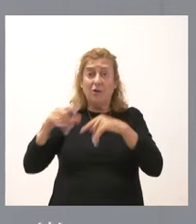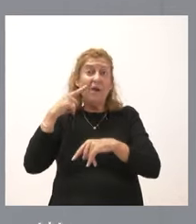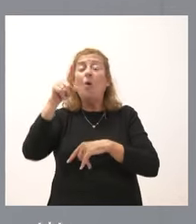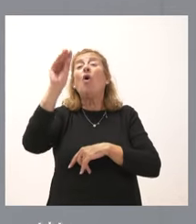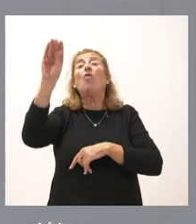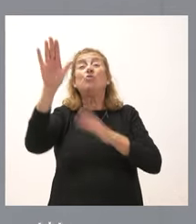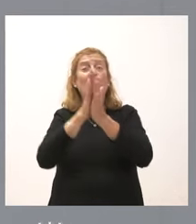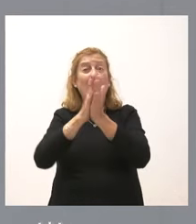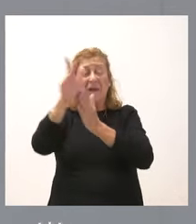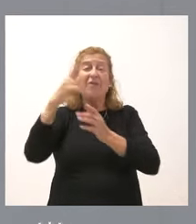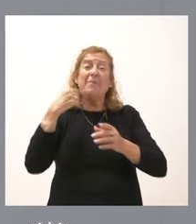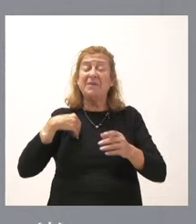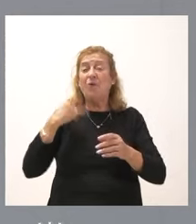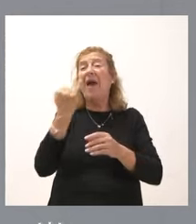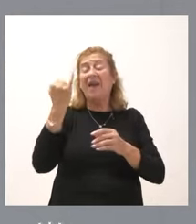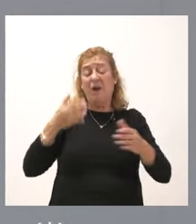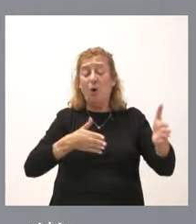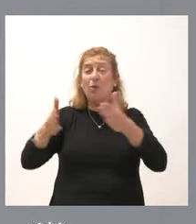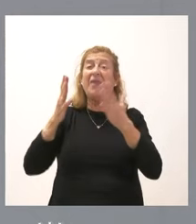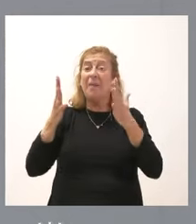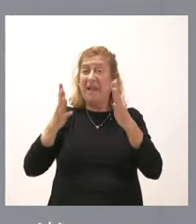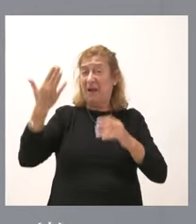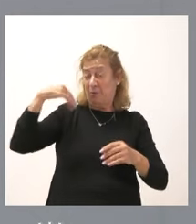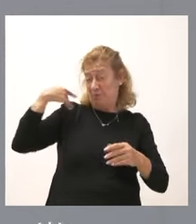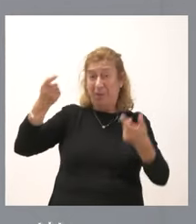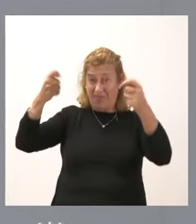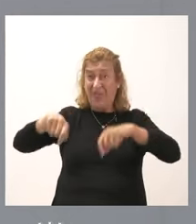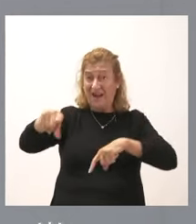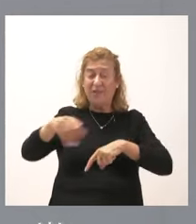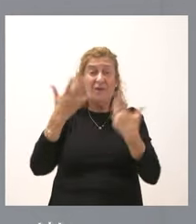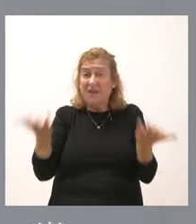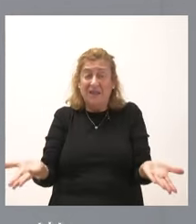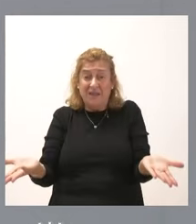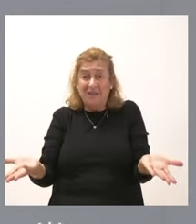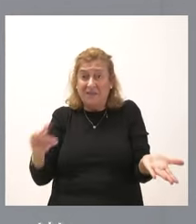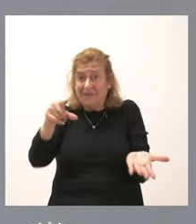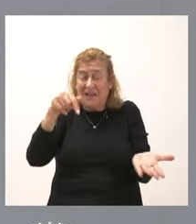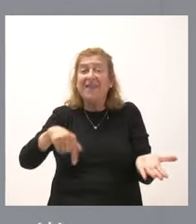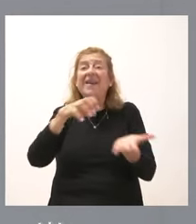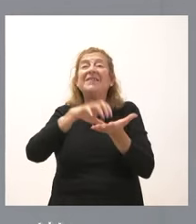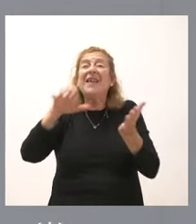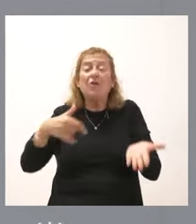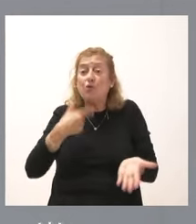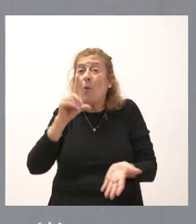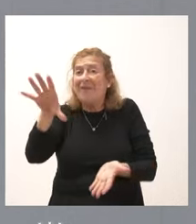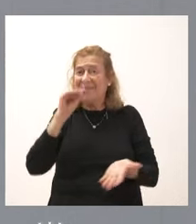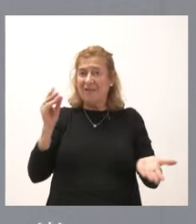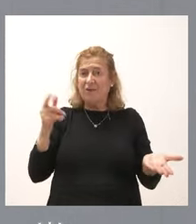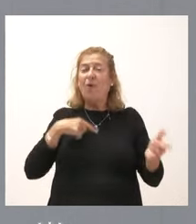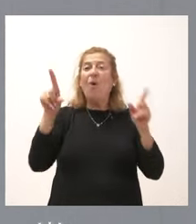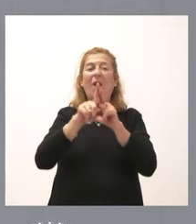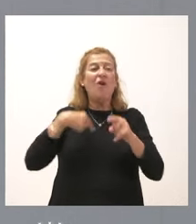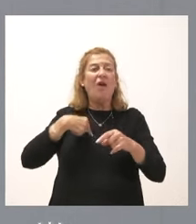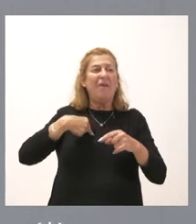preguntaba por el eje de la ruta de la plata y el cierre que se había producido en su momento. Eso es lo que en Castilla no entendemos. Que se nos trate de forma